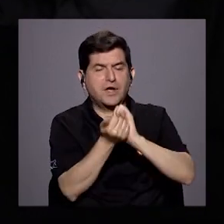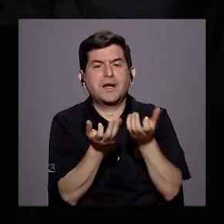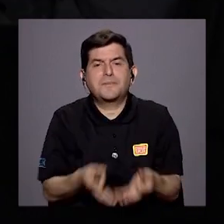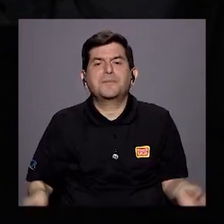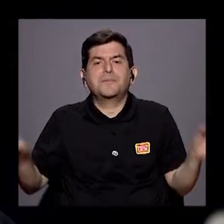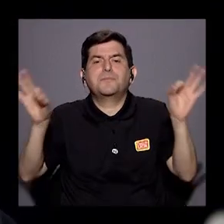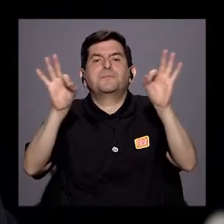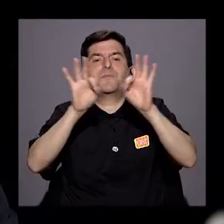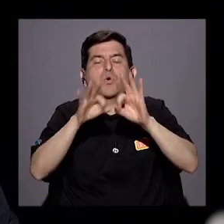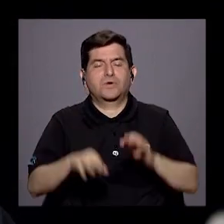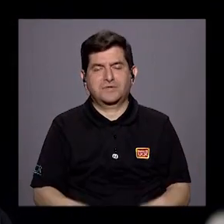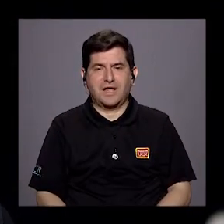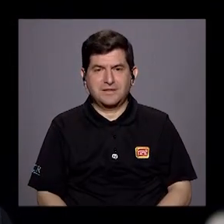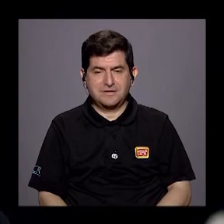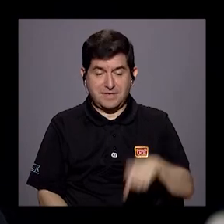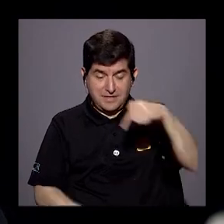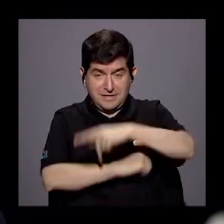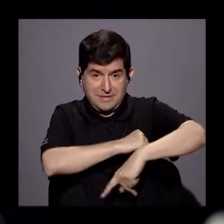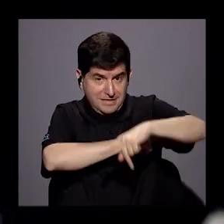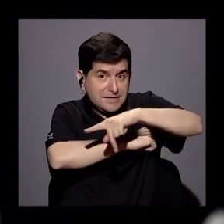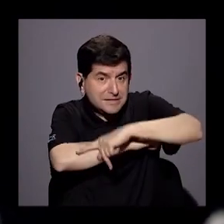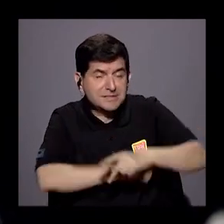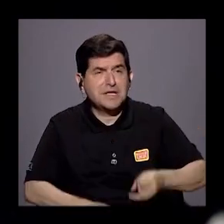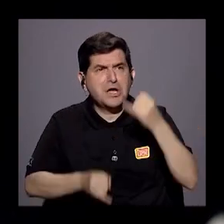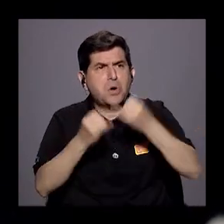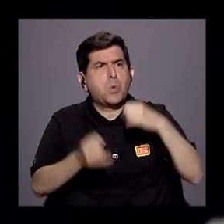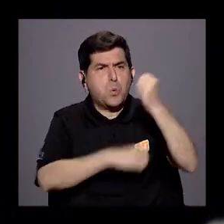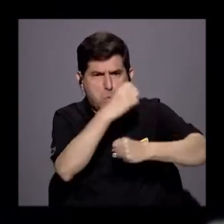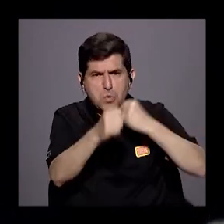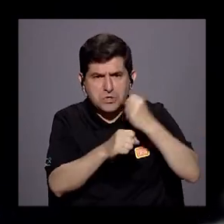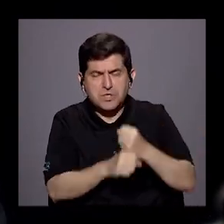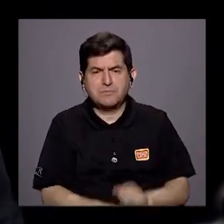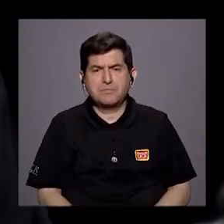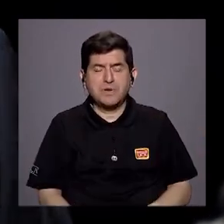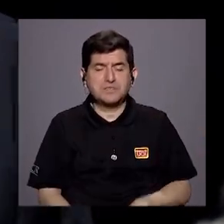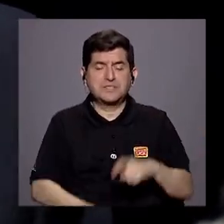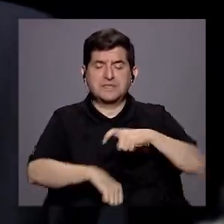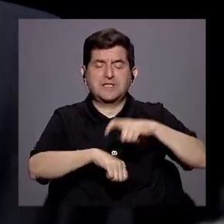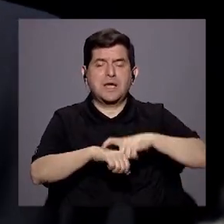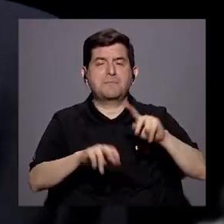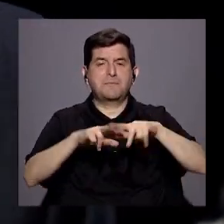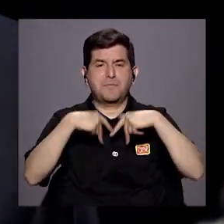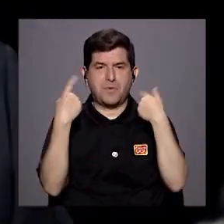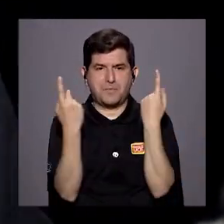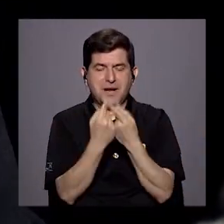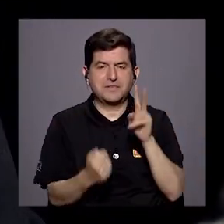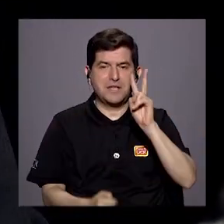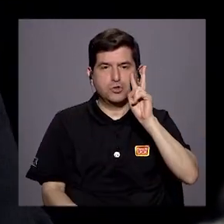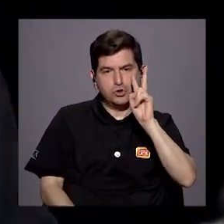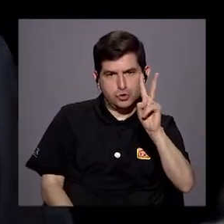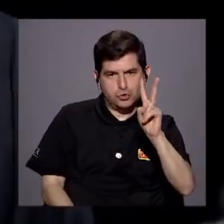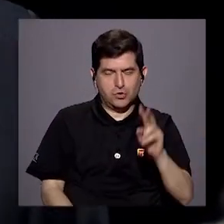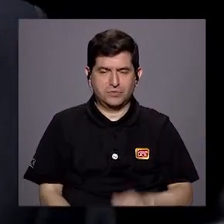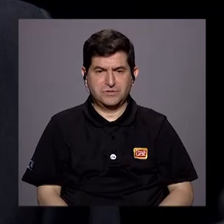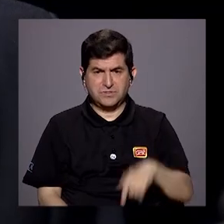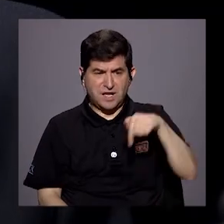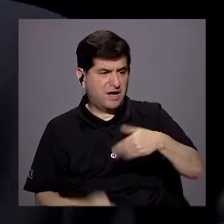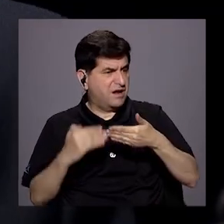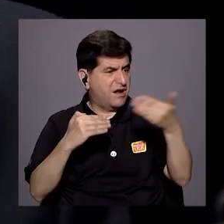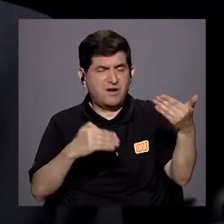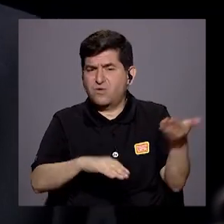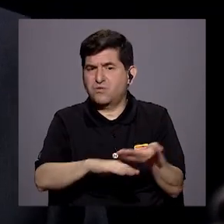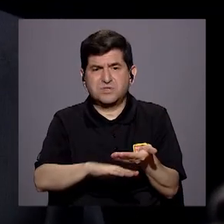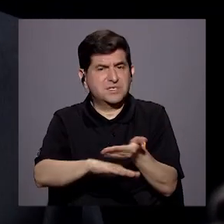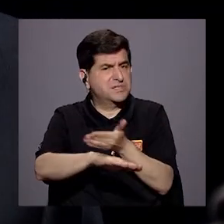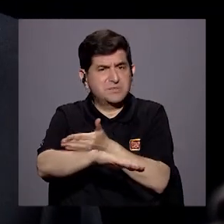importantes que se hicieron en este país en los últimos años se hicieron en la época del bipartidismo. Hace rato aquí no hacemos